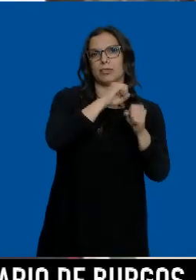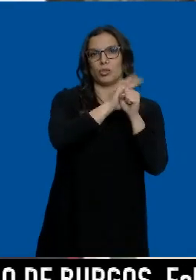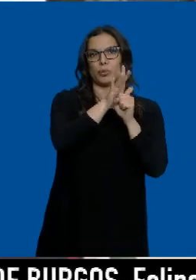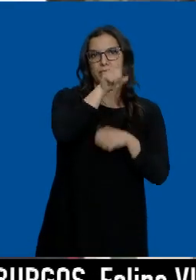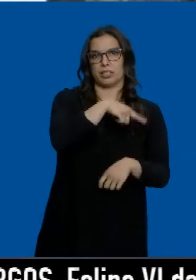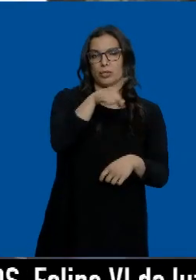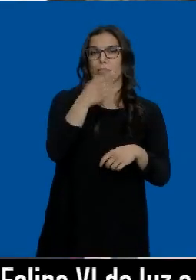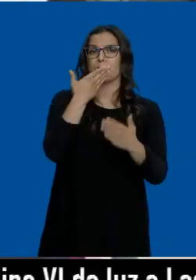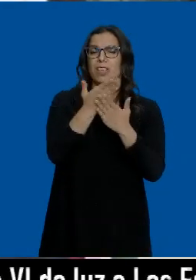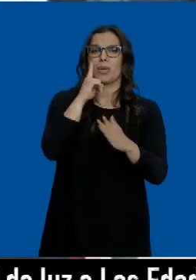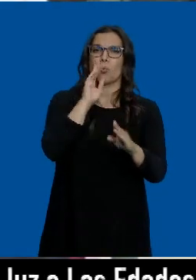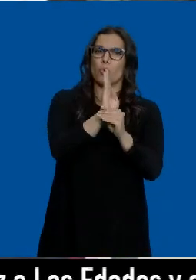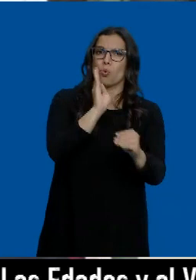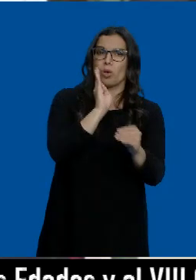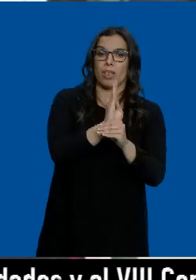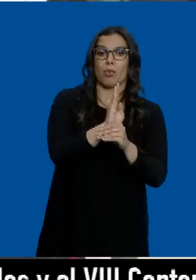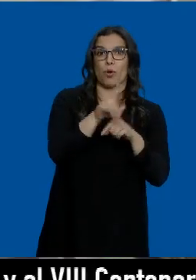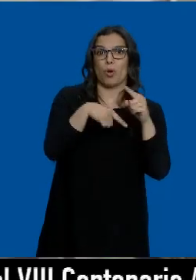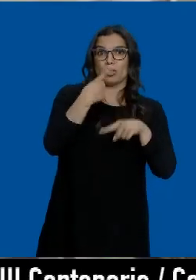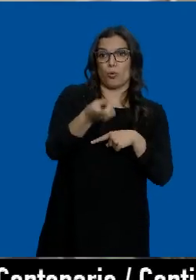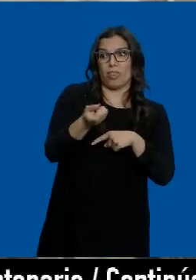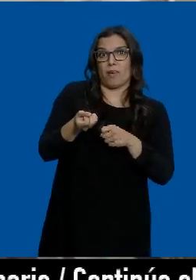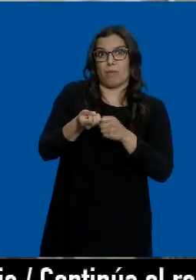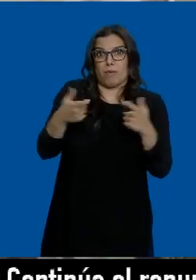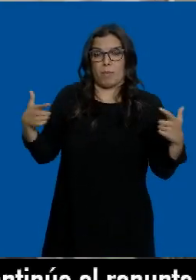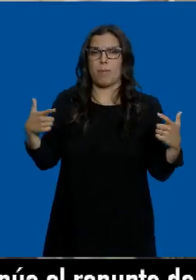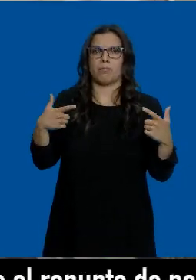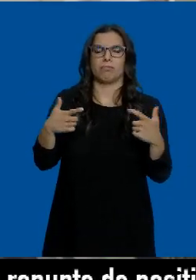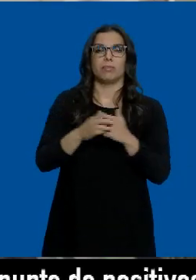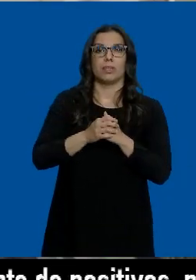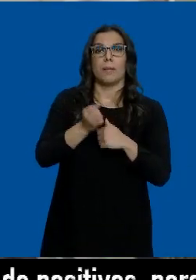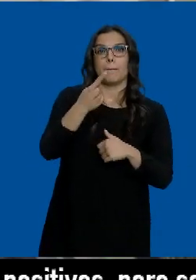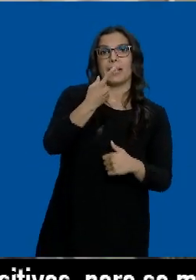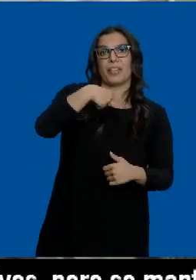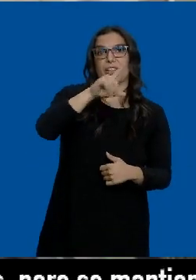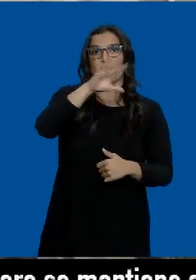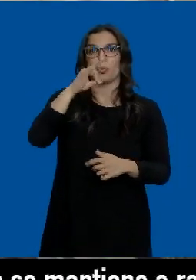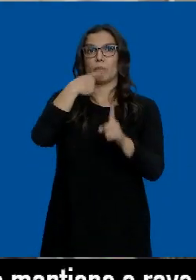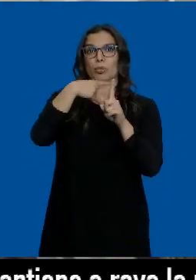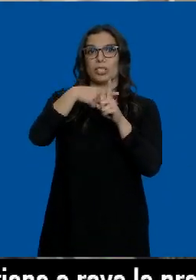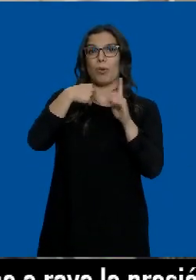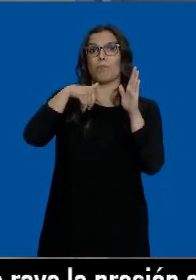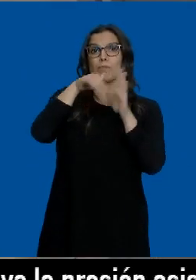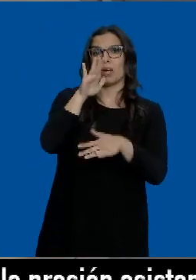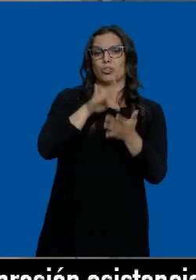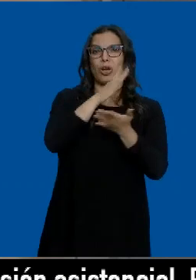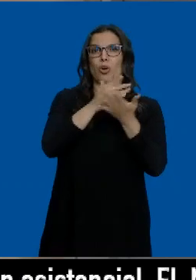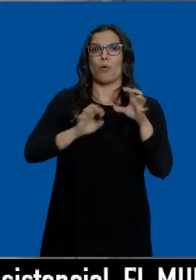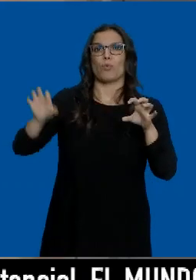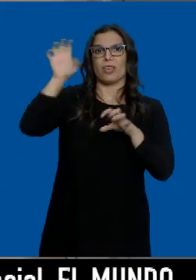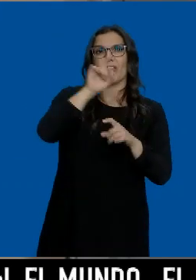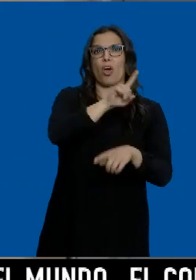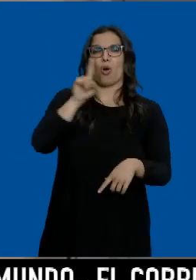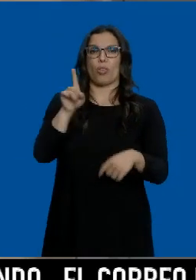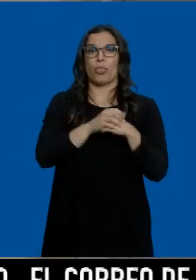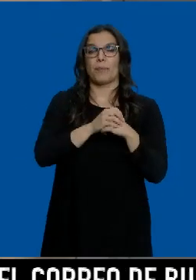Se pide precaución mientras siguen creciendo las consecuencias del foco de Mallorca. Con más de 1.150 positivos repartidos por 11 comunidades autónomas